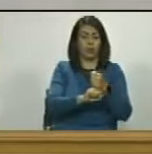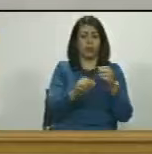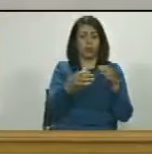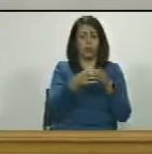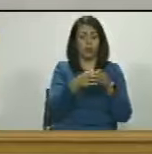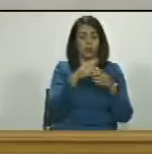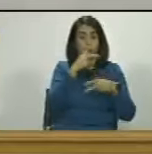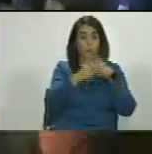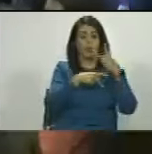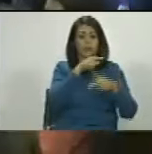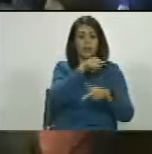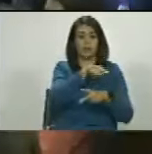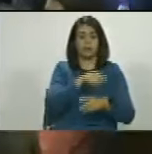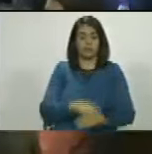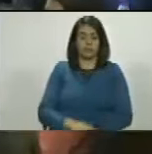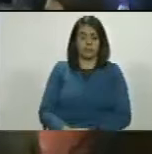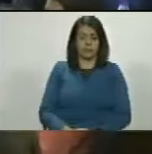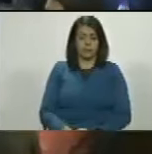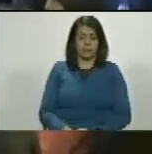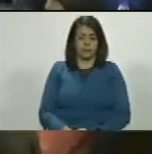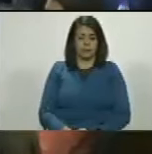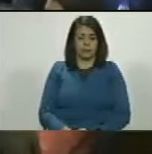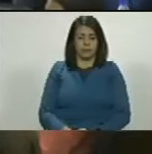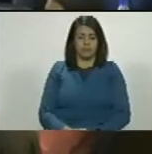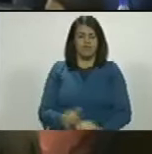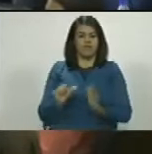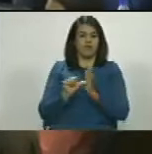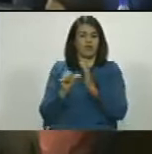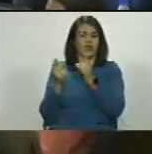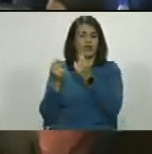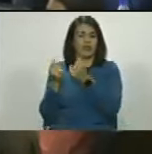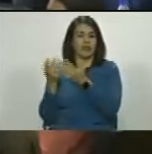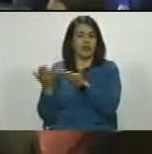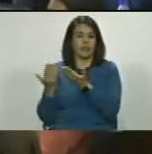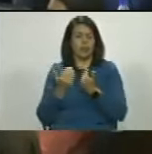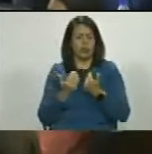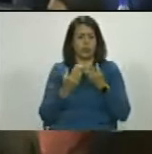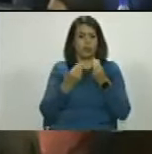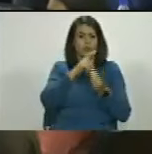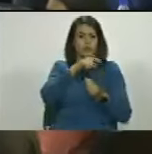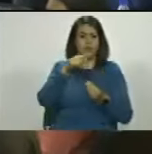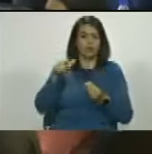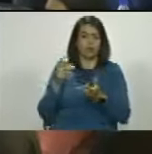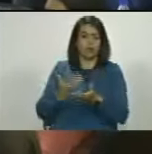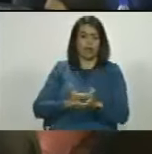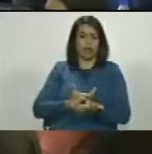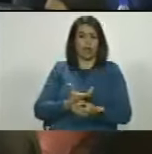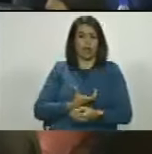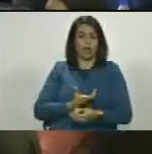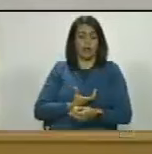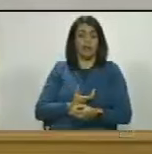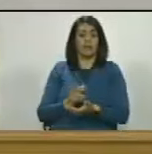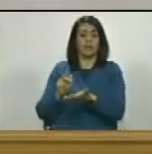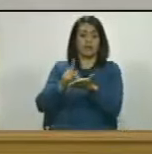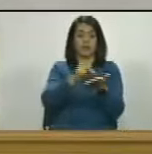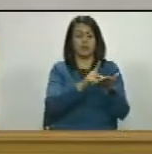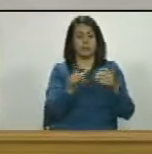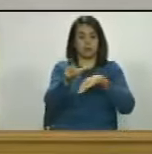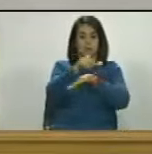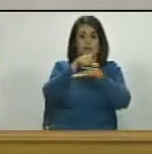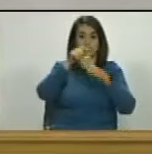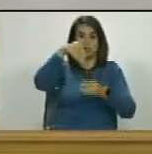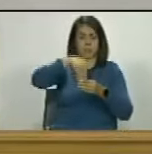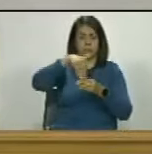piltrafas de partidos que tenían de donde salió la plata de muchos candidatos alcalde y de candidatos a gobernador